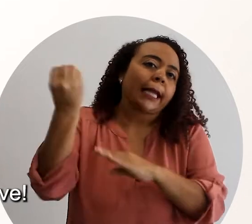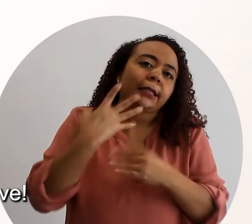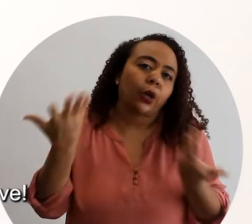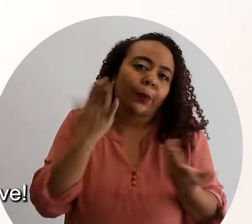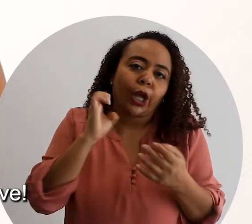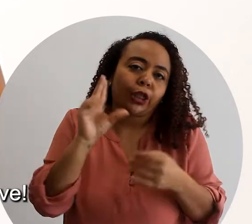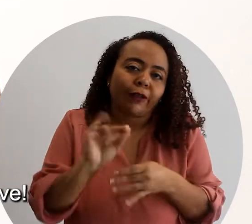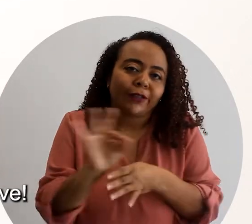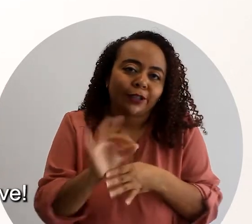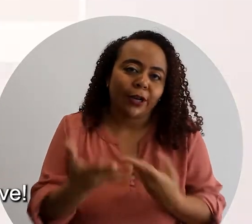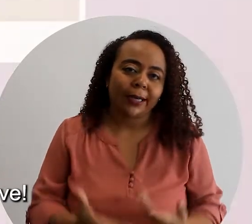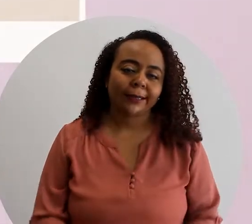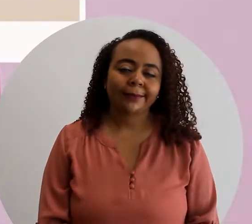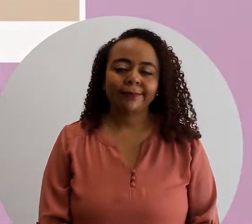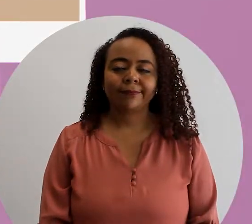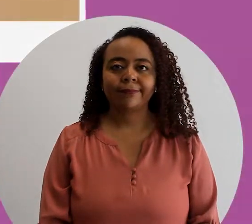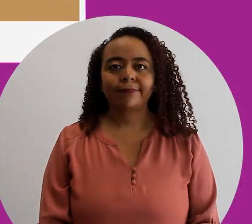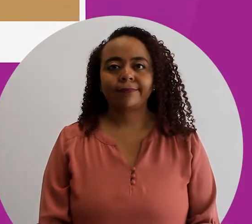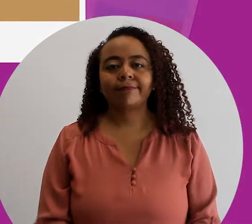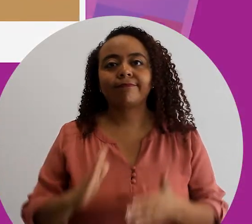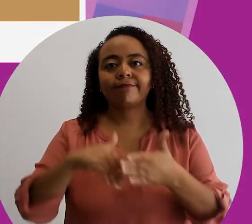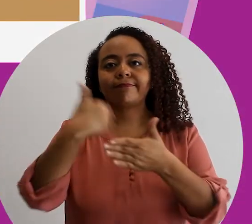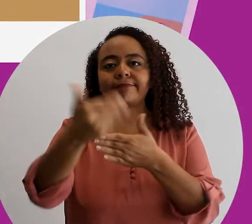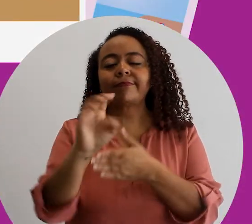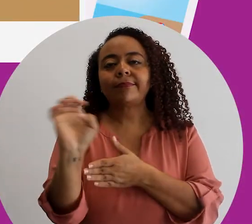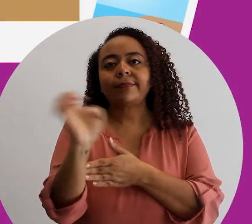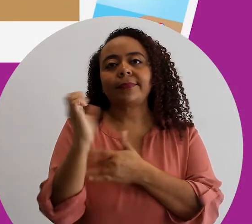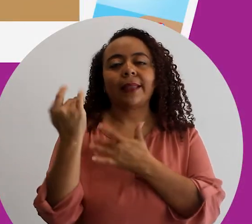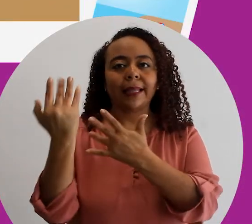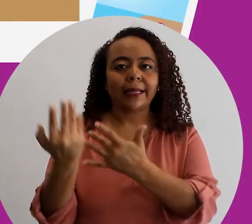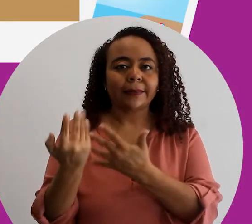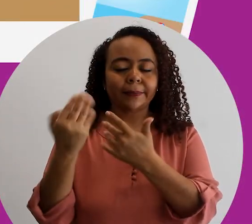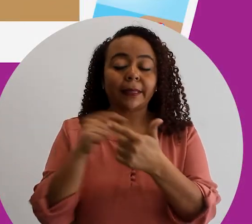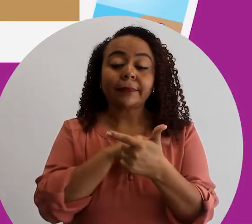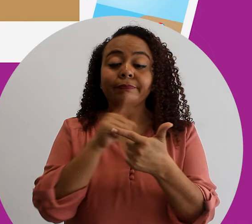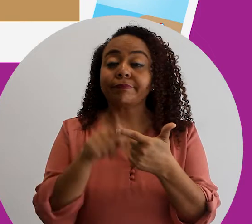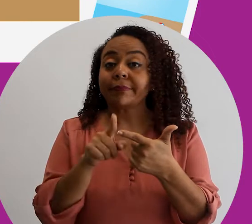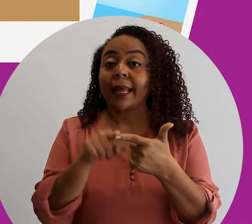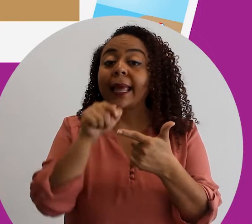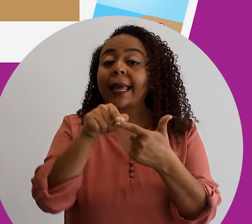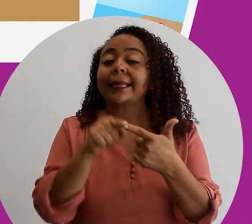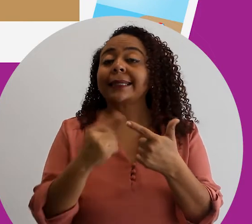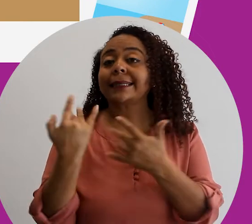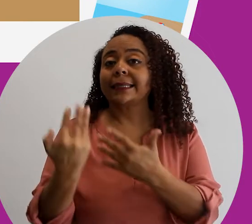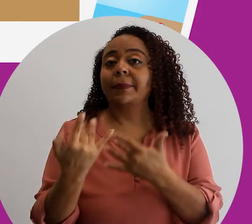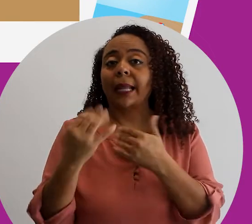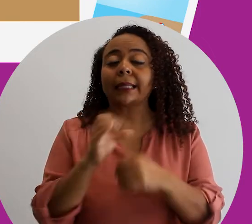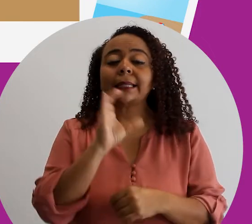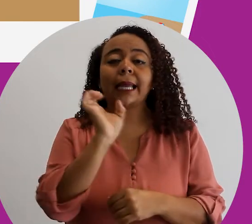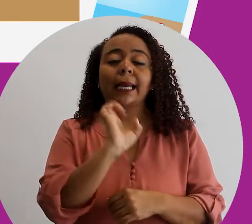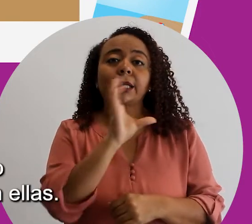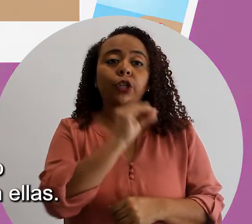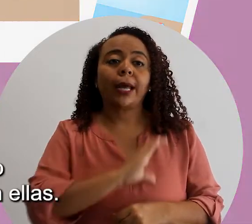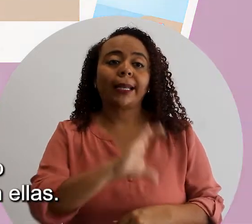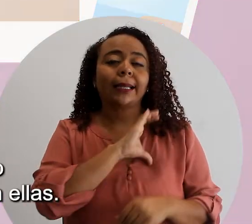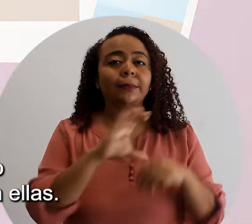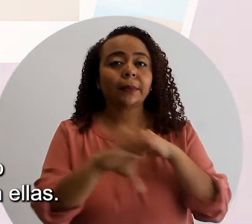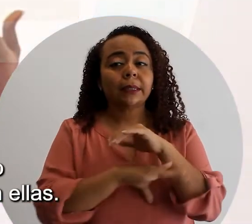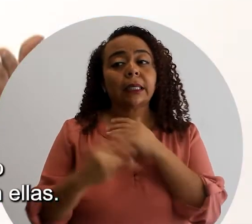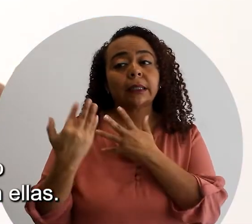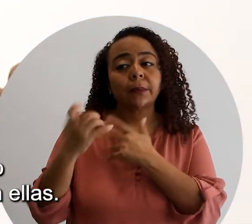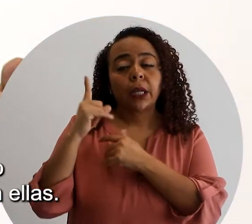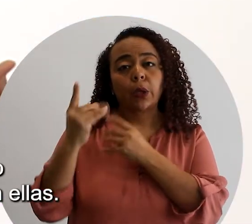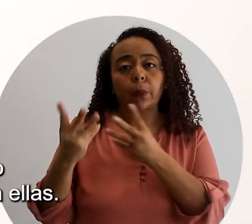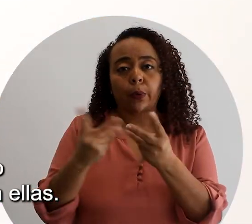proteja al sol. De nada sirve. Luego están las alegrías esperadas. Son las alegrías o características básicas